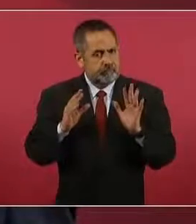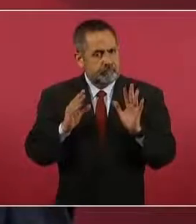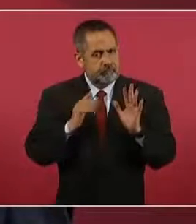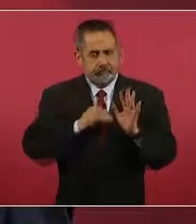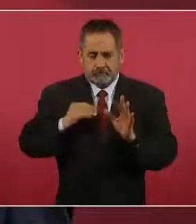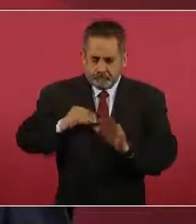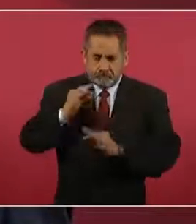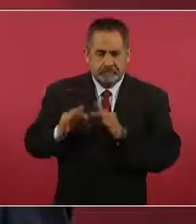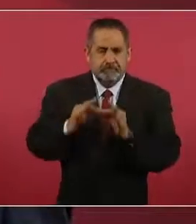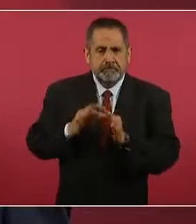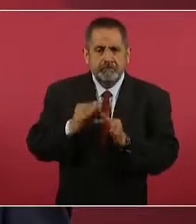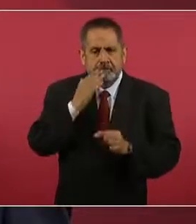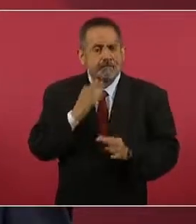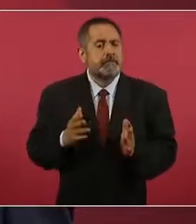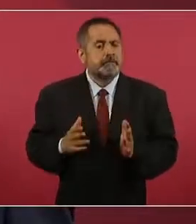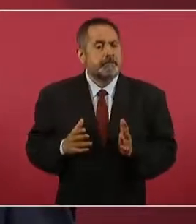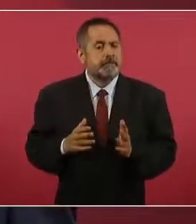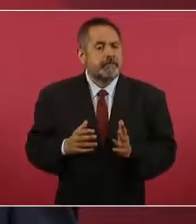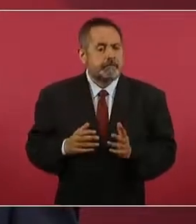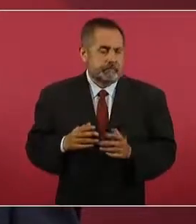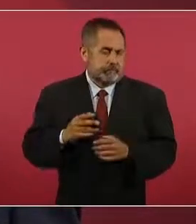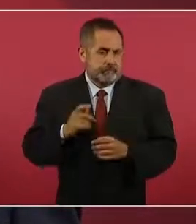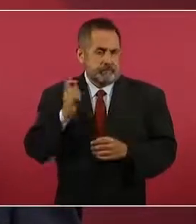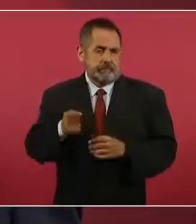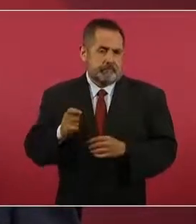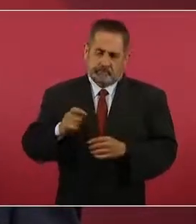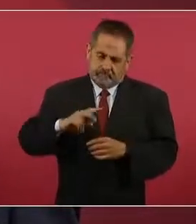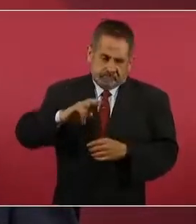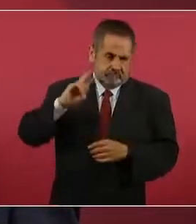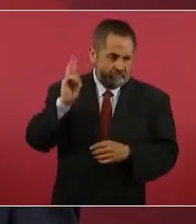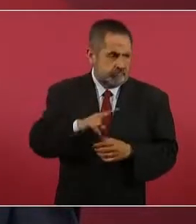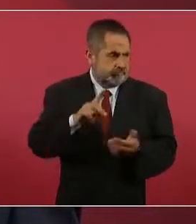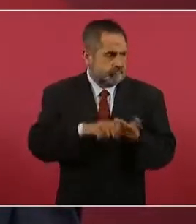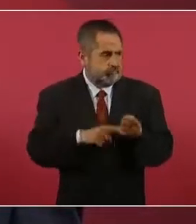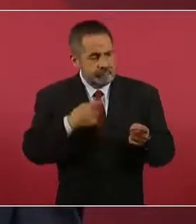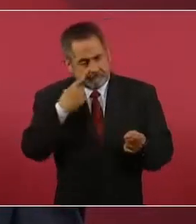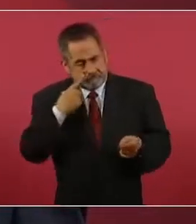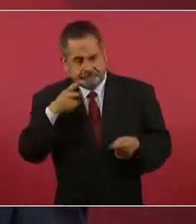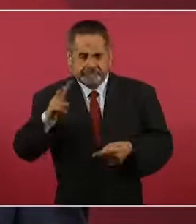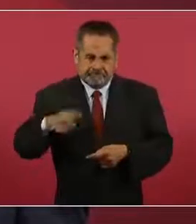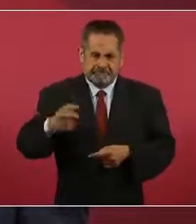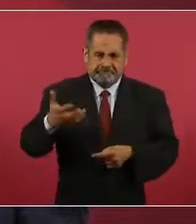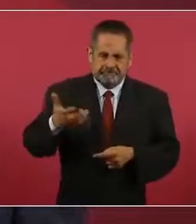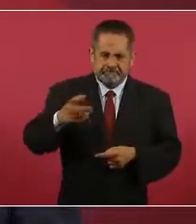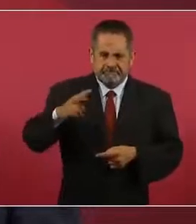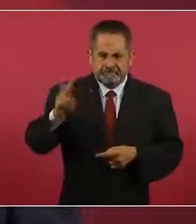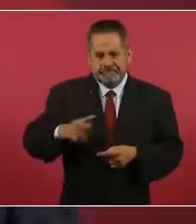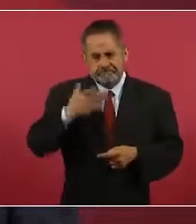verdaderamente actúen con